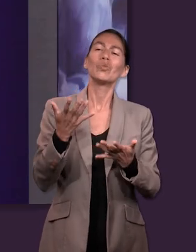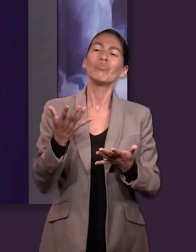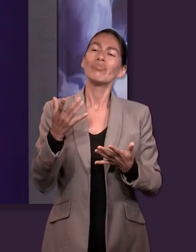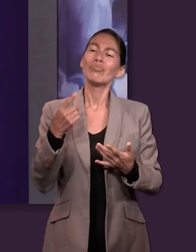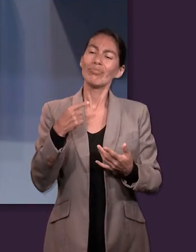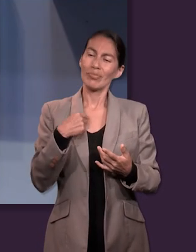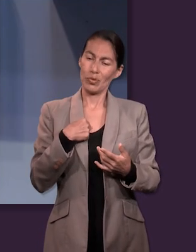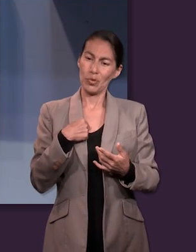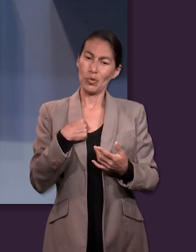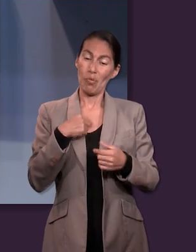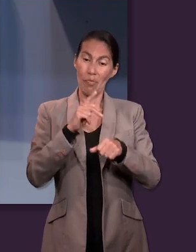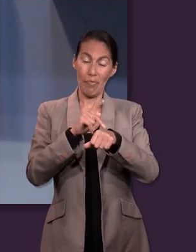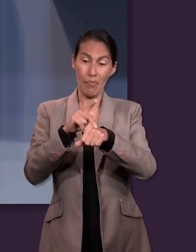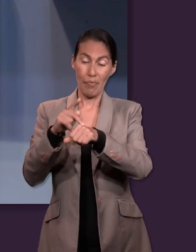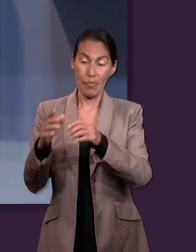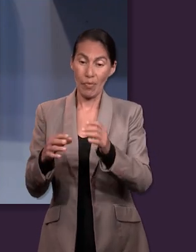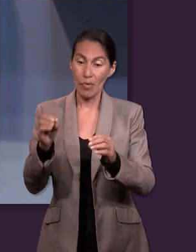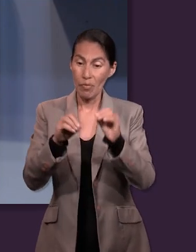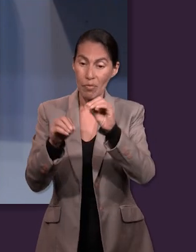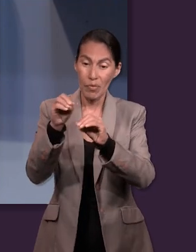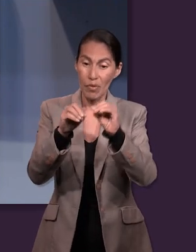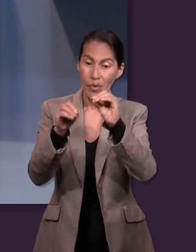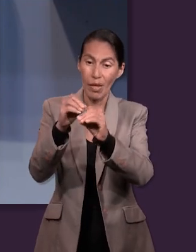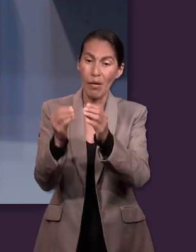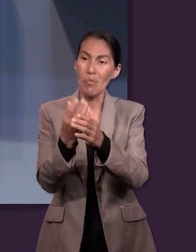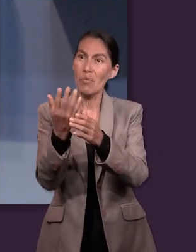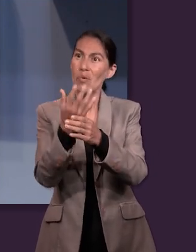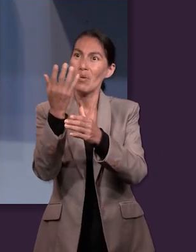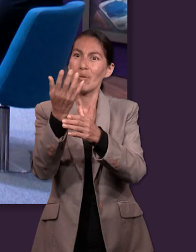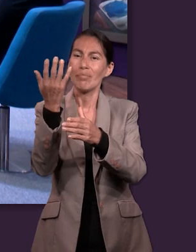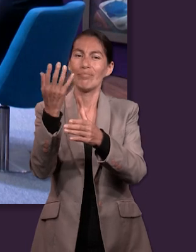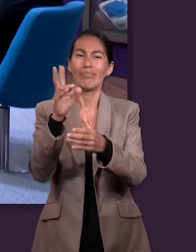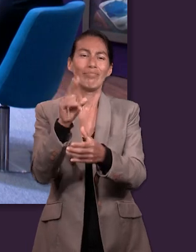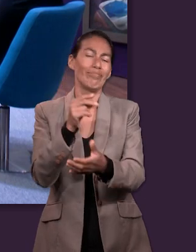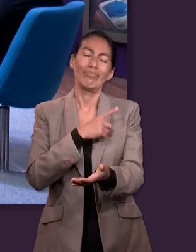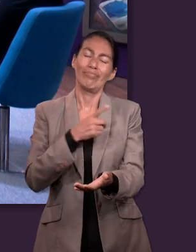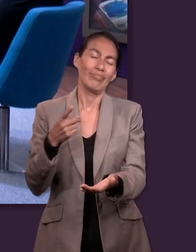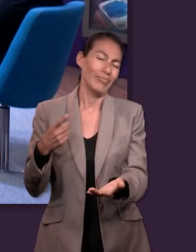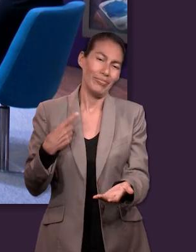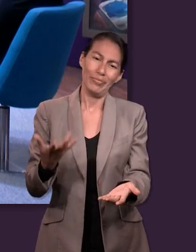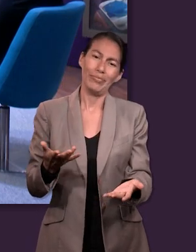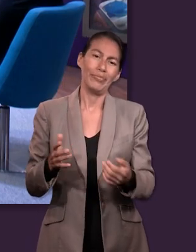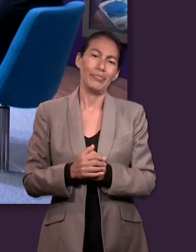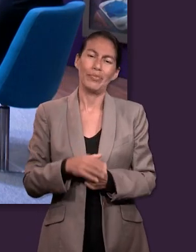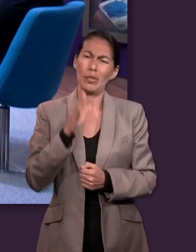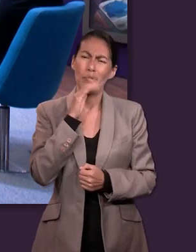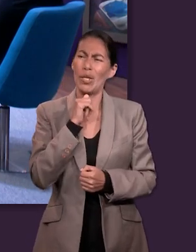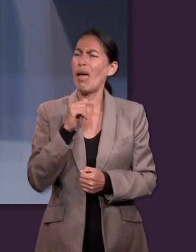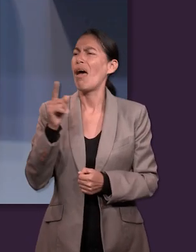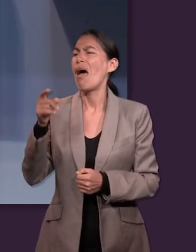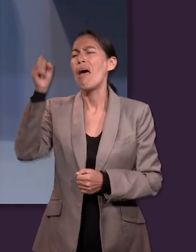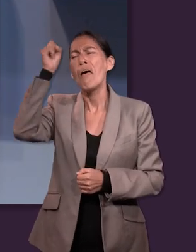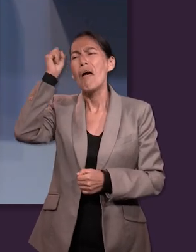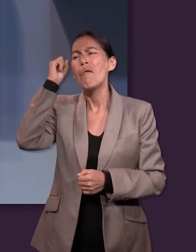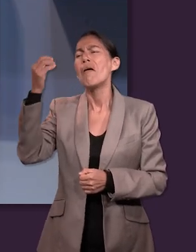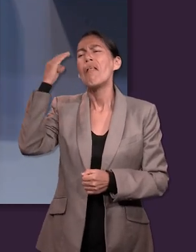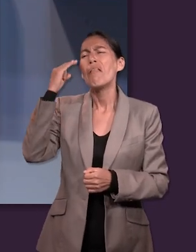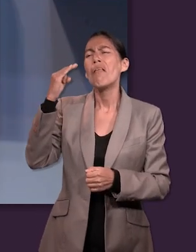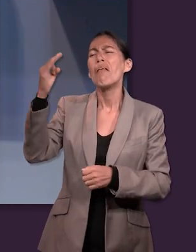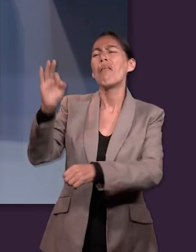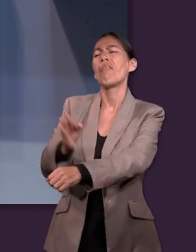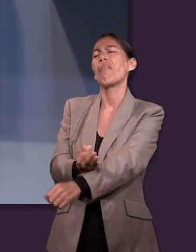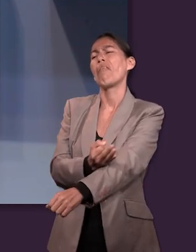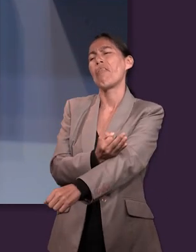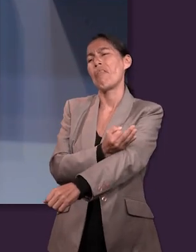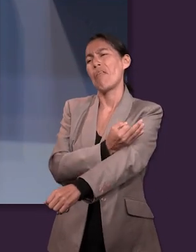darse el lujo, por decirlo de alguna manera, de hacer el sacrificio, de poder decir, ¿sabes qué? Tú no llegaste